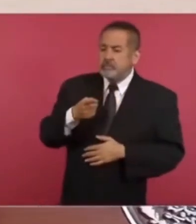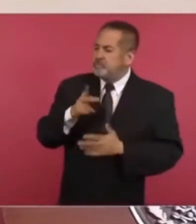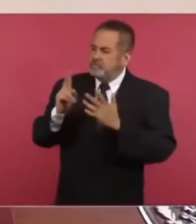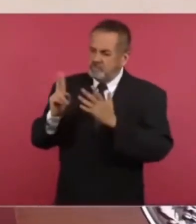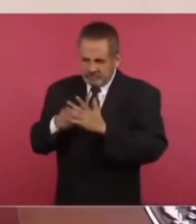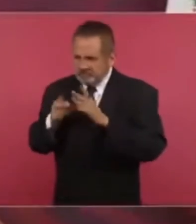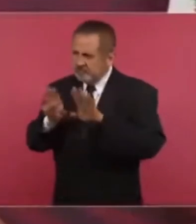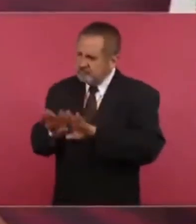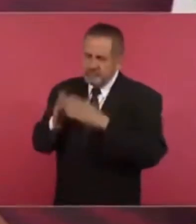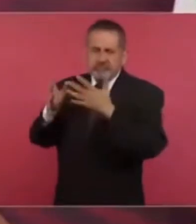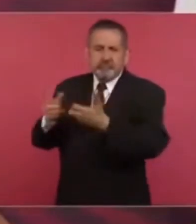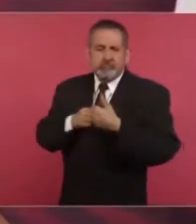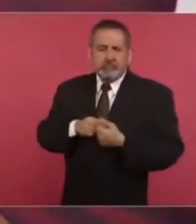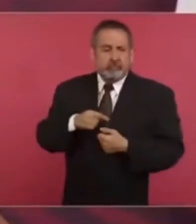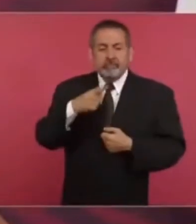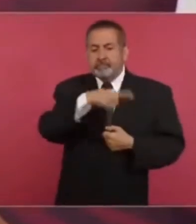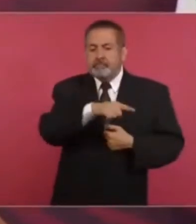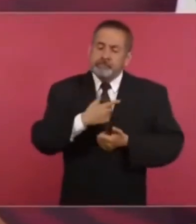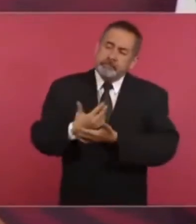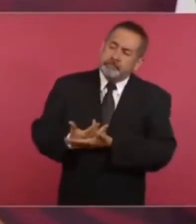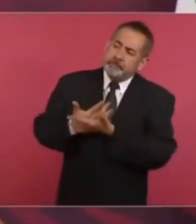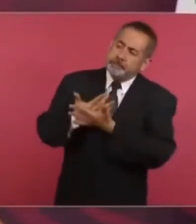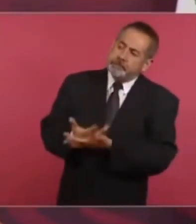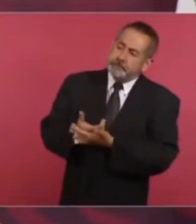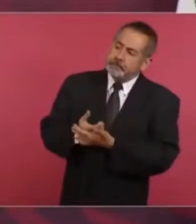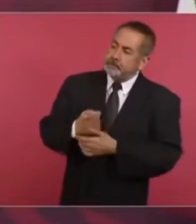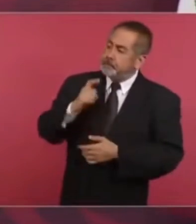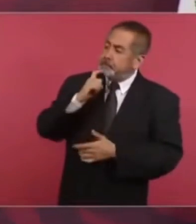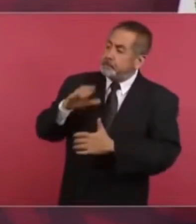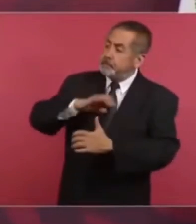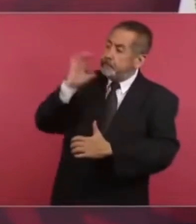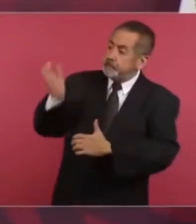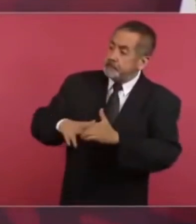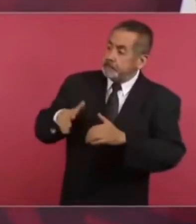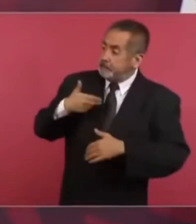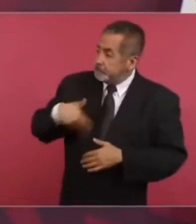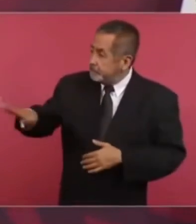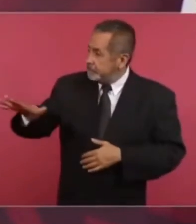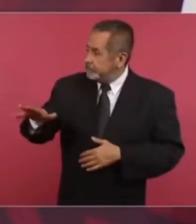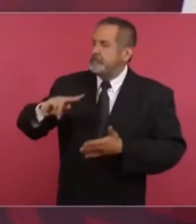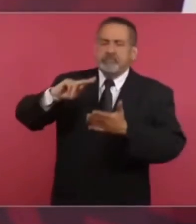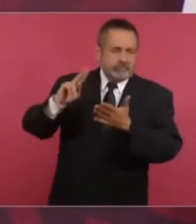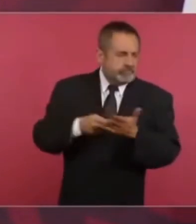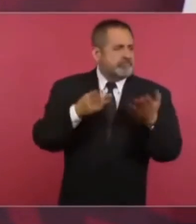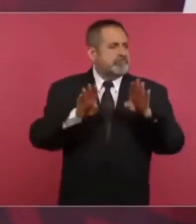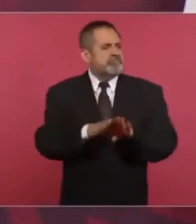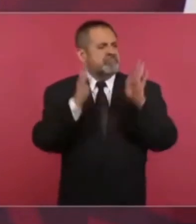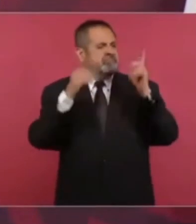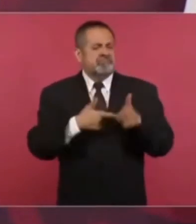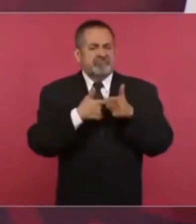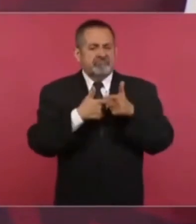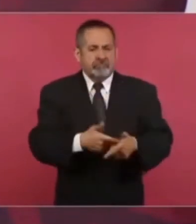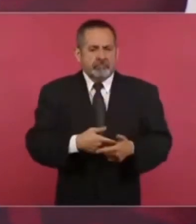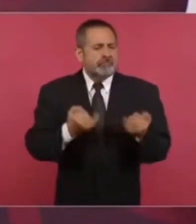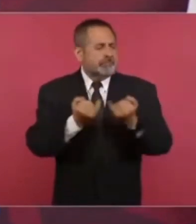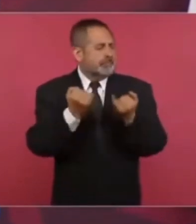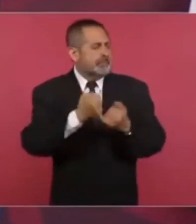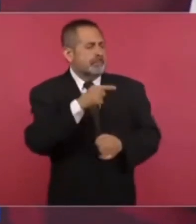recuperar o sea están esperando que termine el gobierno como otros